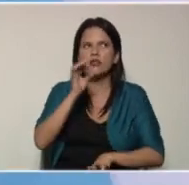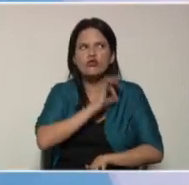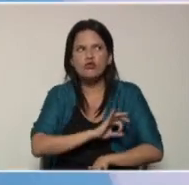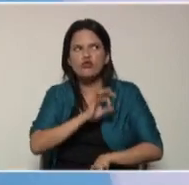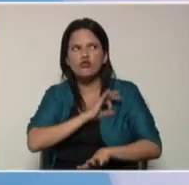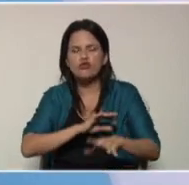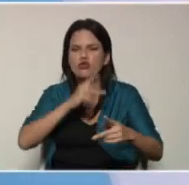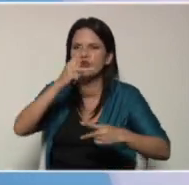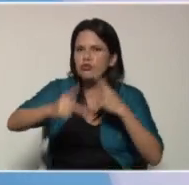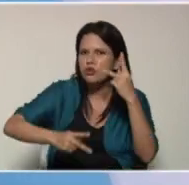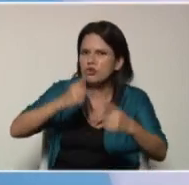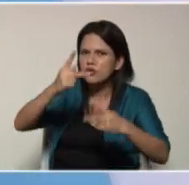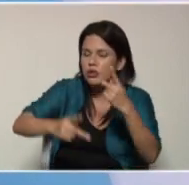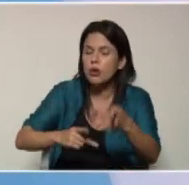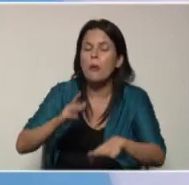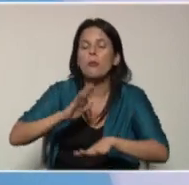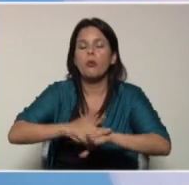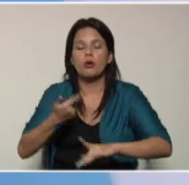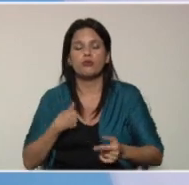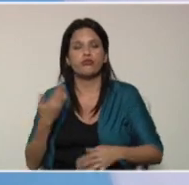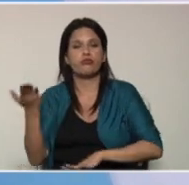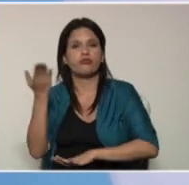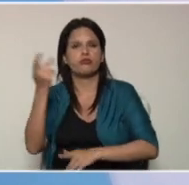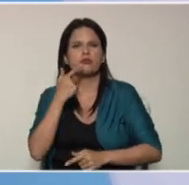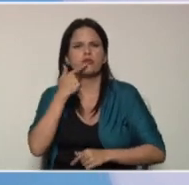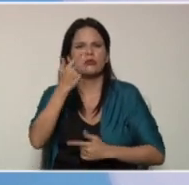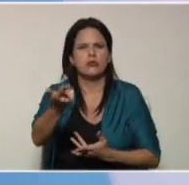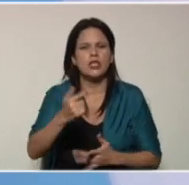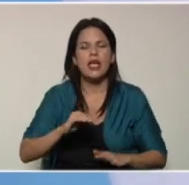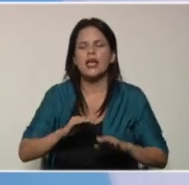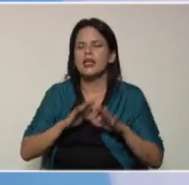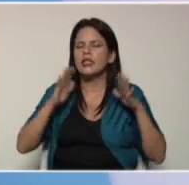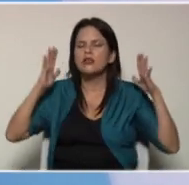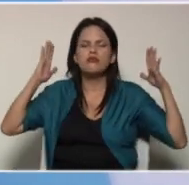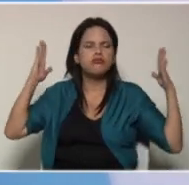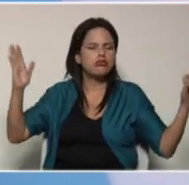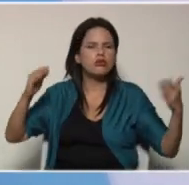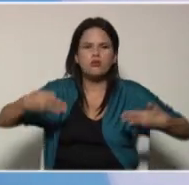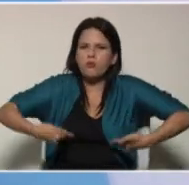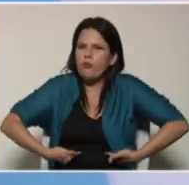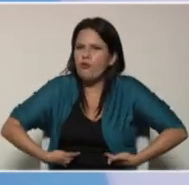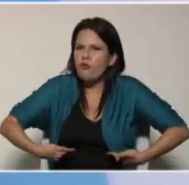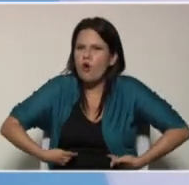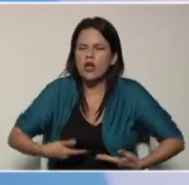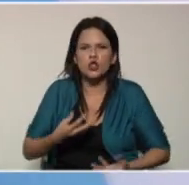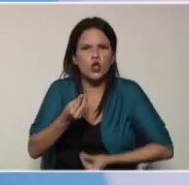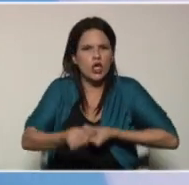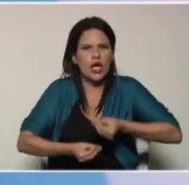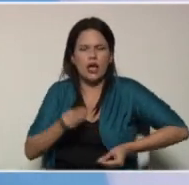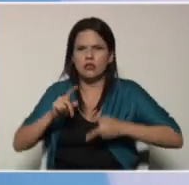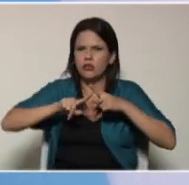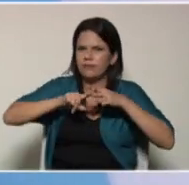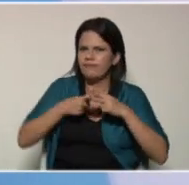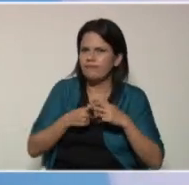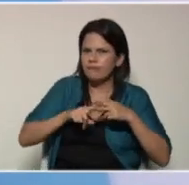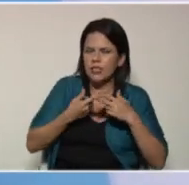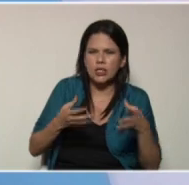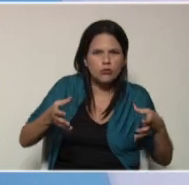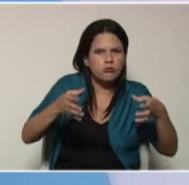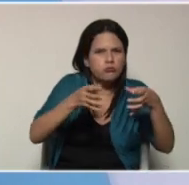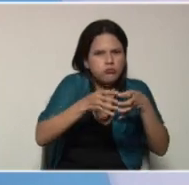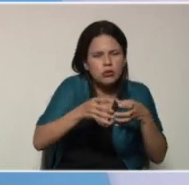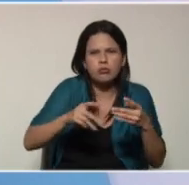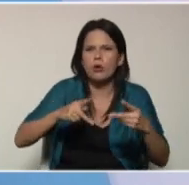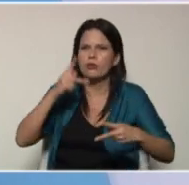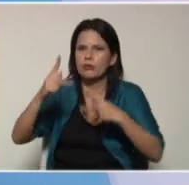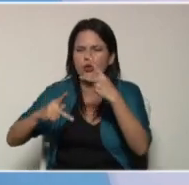Por eso también es importante destacar el grandioso esfuerzo del equipo técnico y de producción de Vive TV, que desde acá, desde el